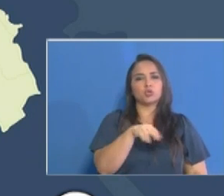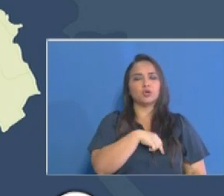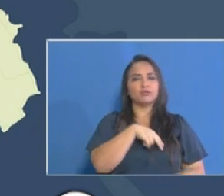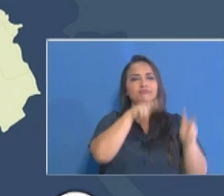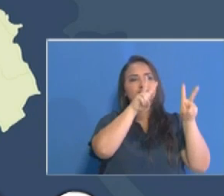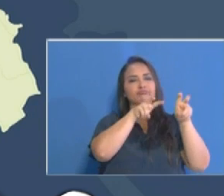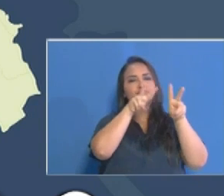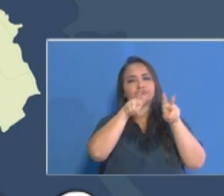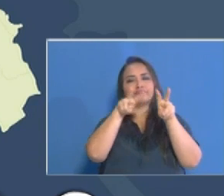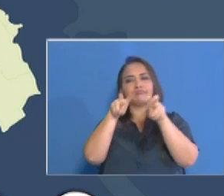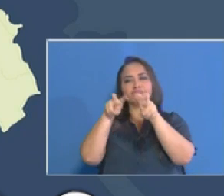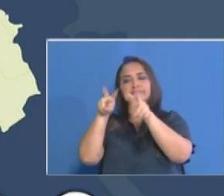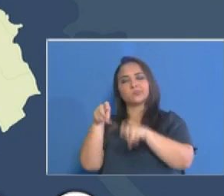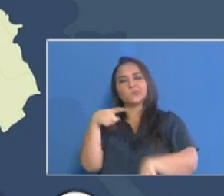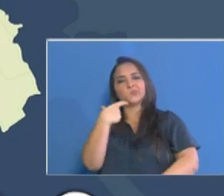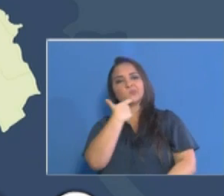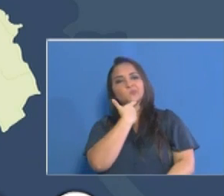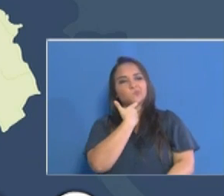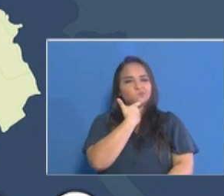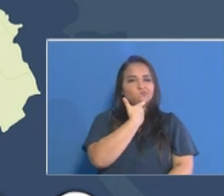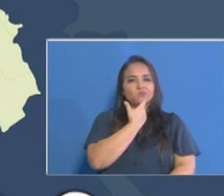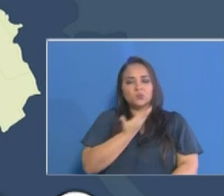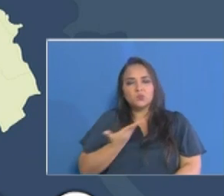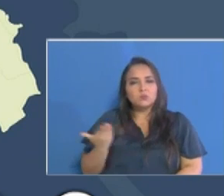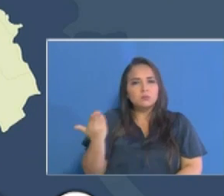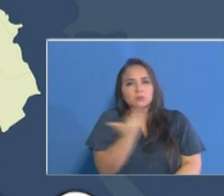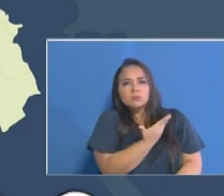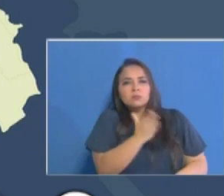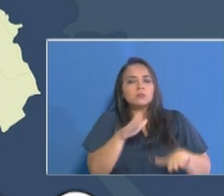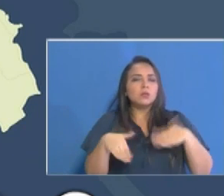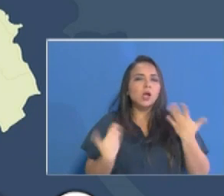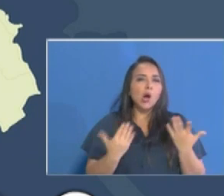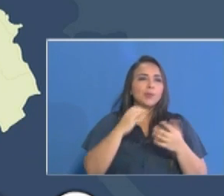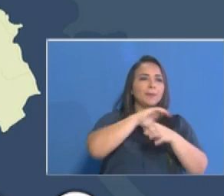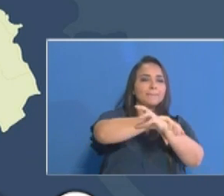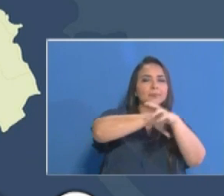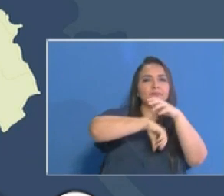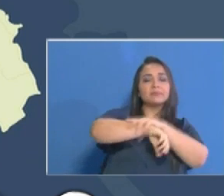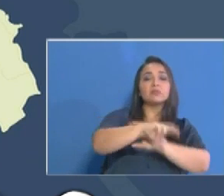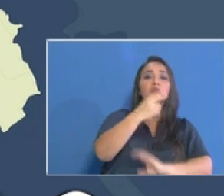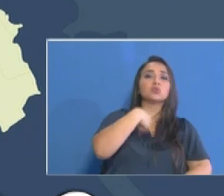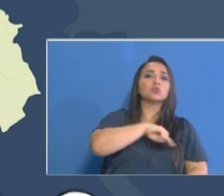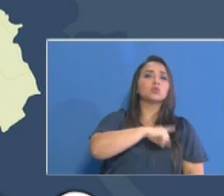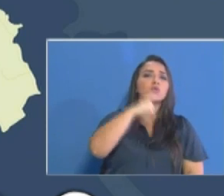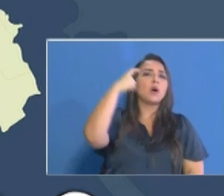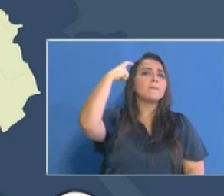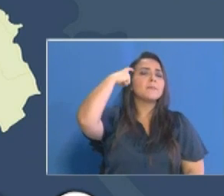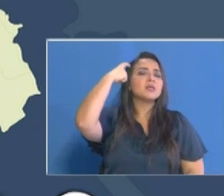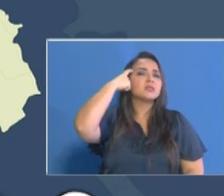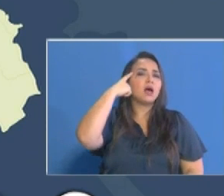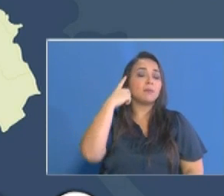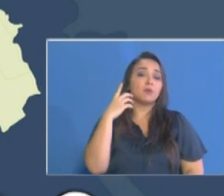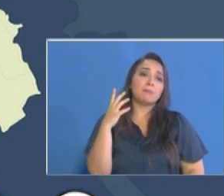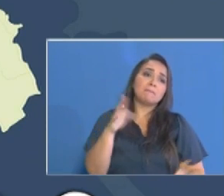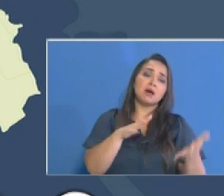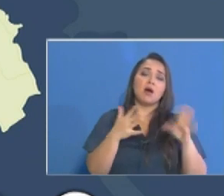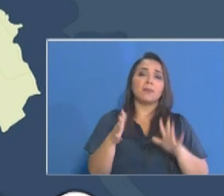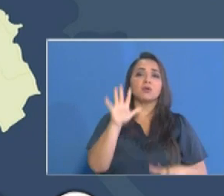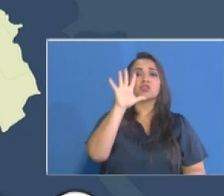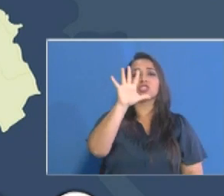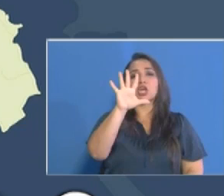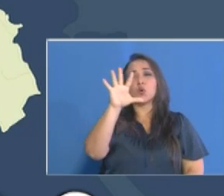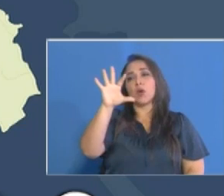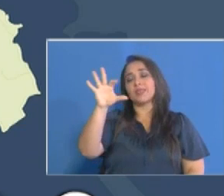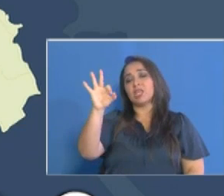el comportamiento de manera general evaluamos que de un 59%